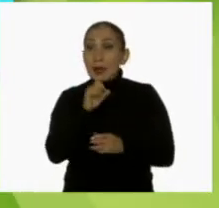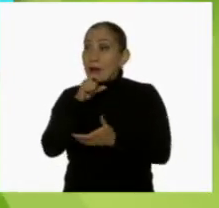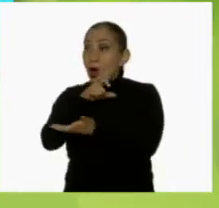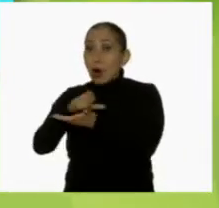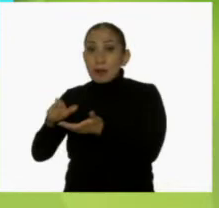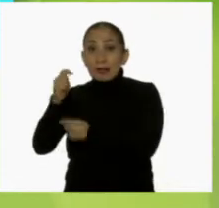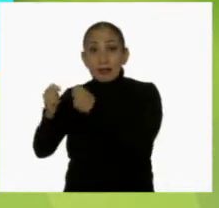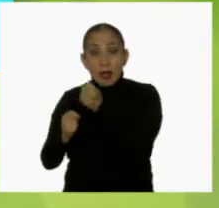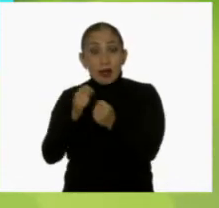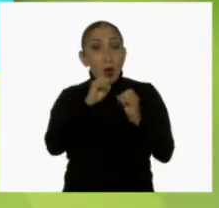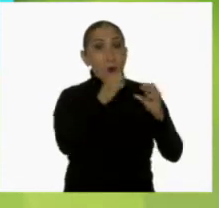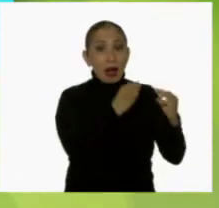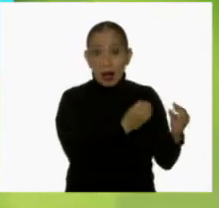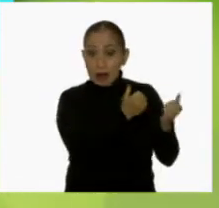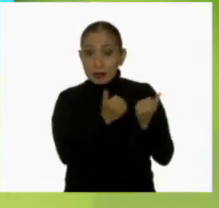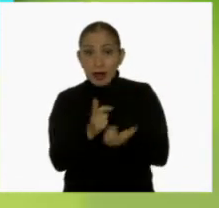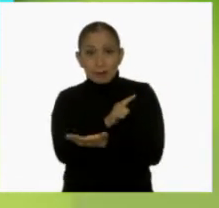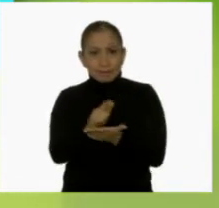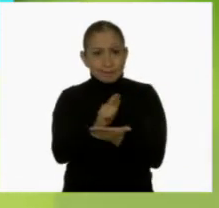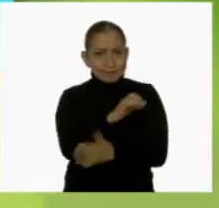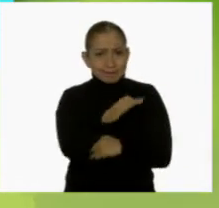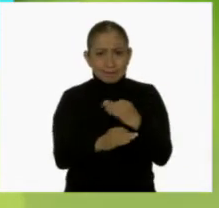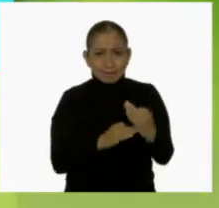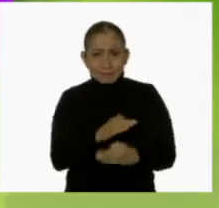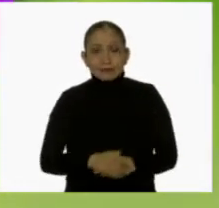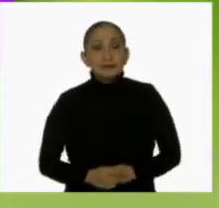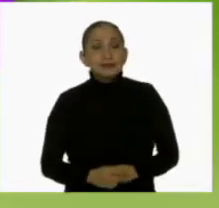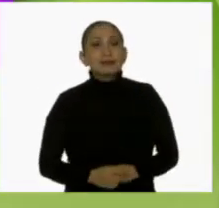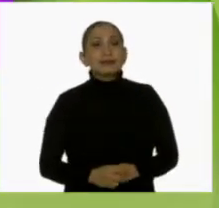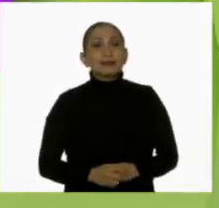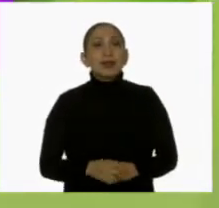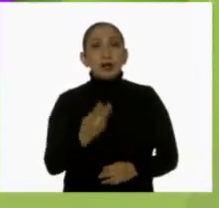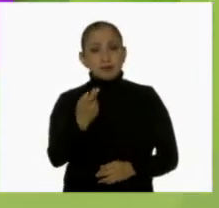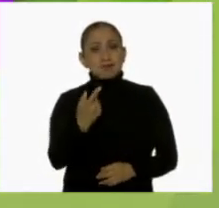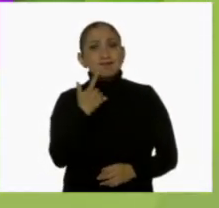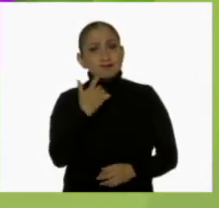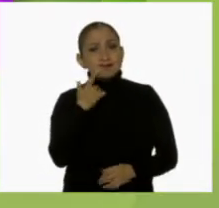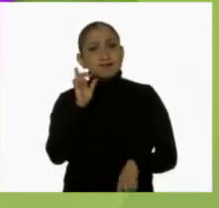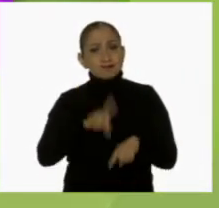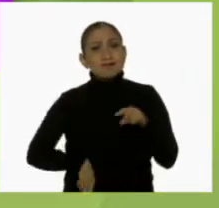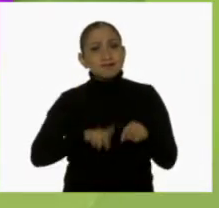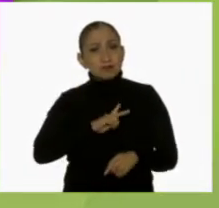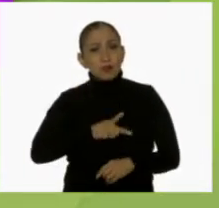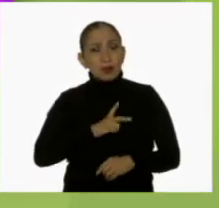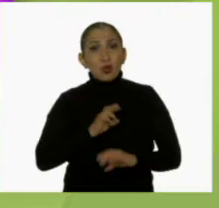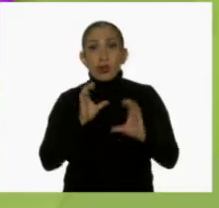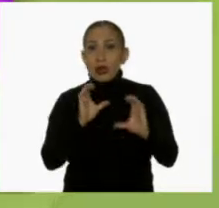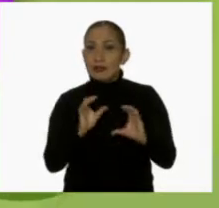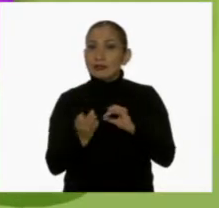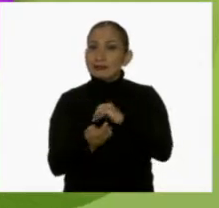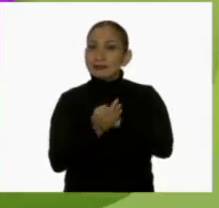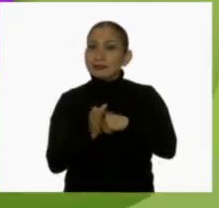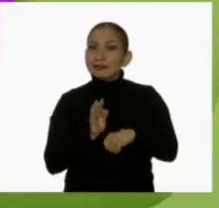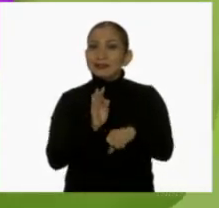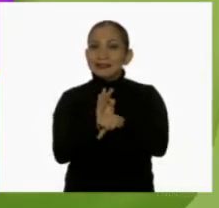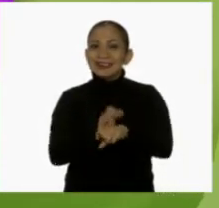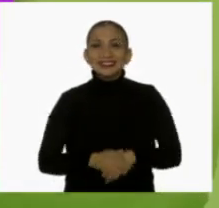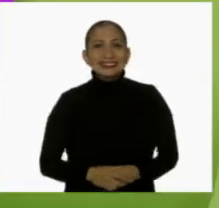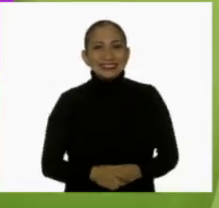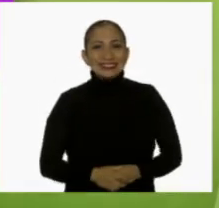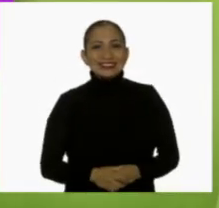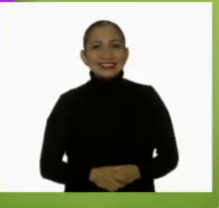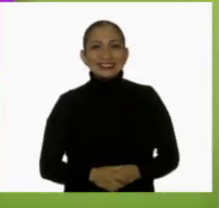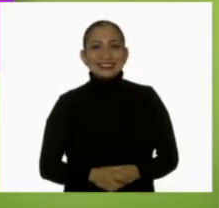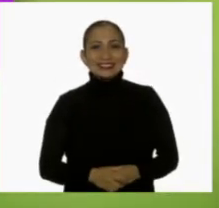cosas que compres en la tienda o en el supermercado. Sigamos luchando juntos contra este virus cuidándonos los unos